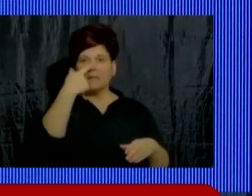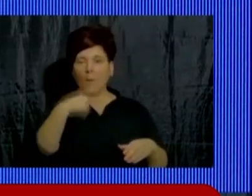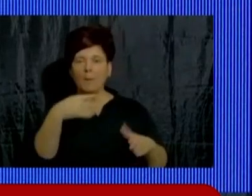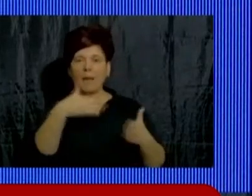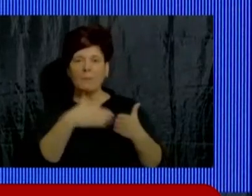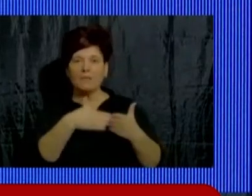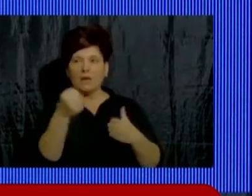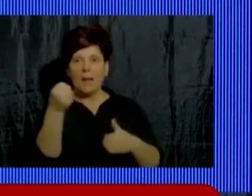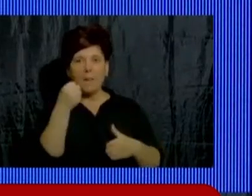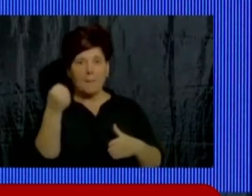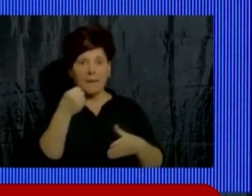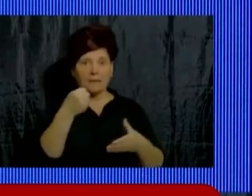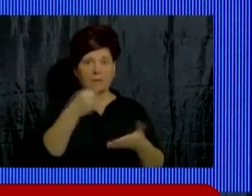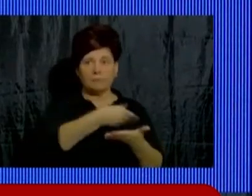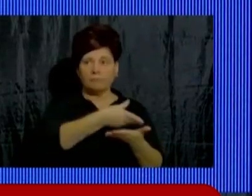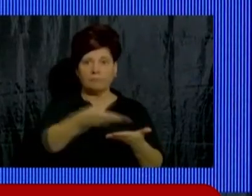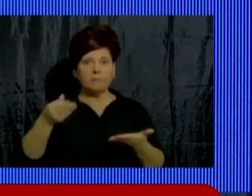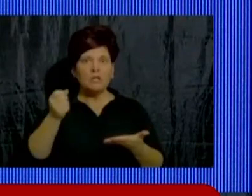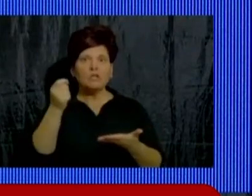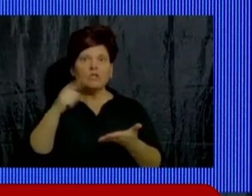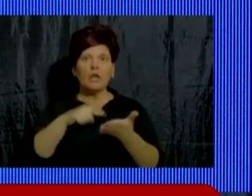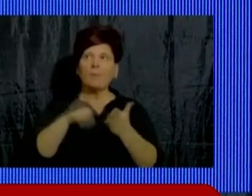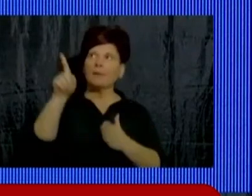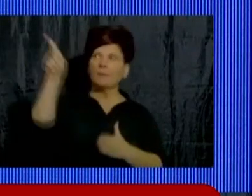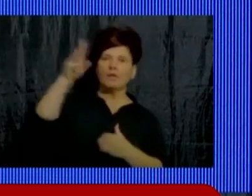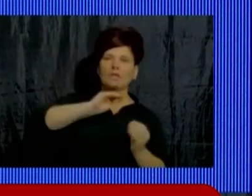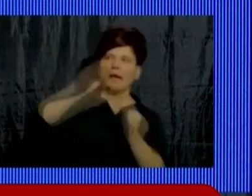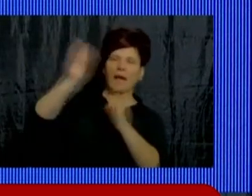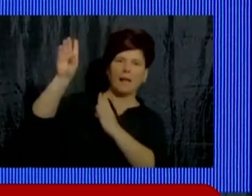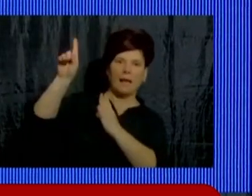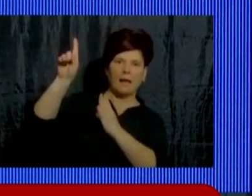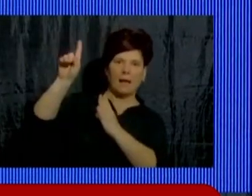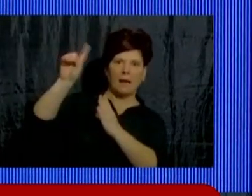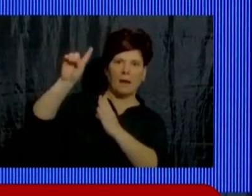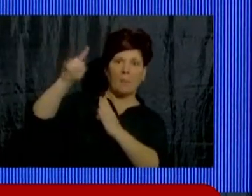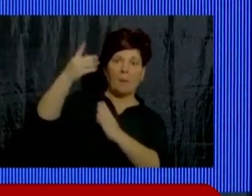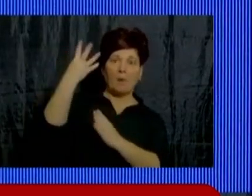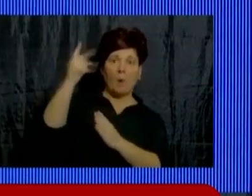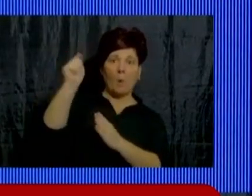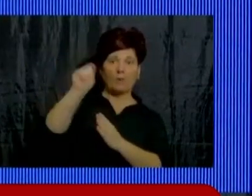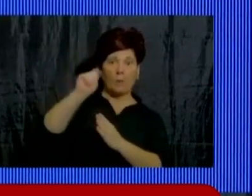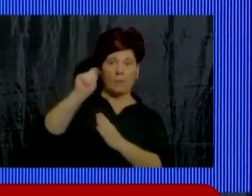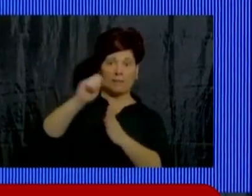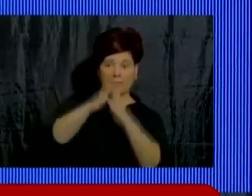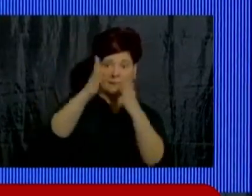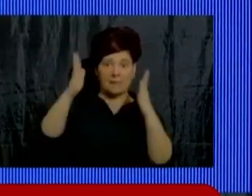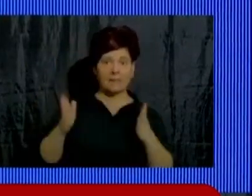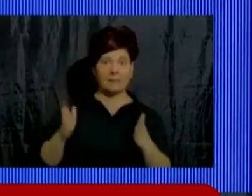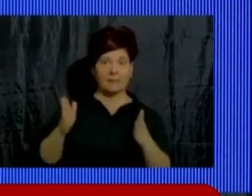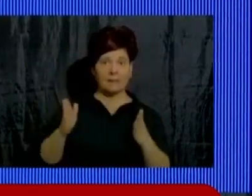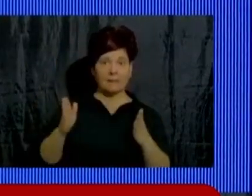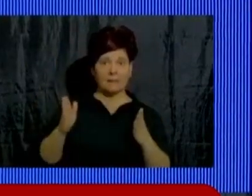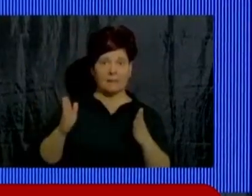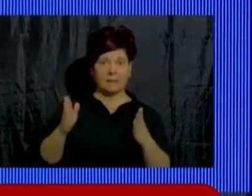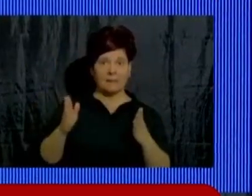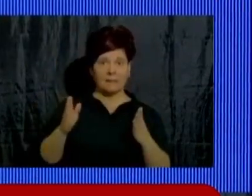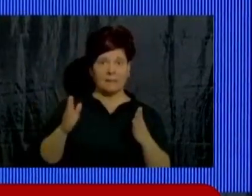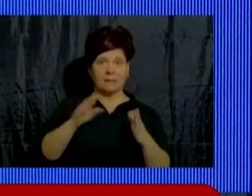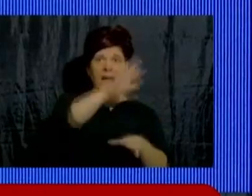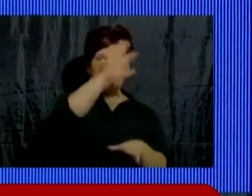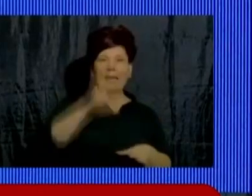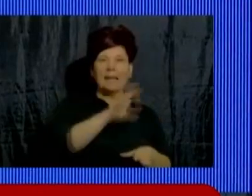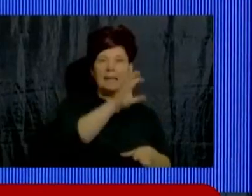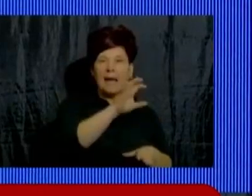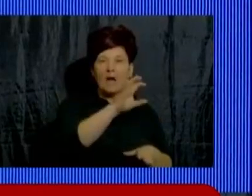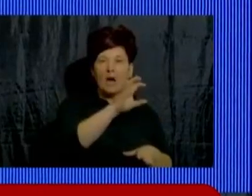pesos sólo al área metropolitana para los primeros cuatro meses del año. ¿Sabe cuánto le dieron al interior en todo el año